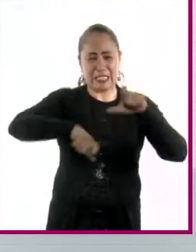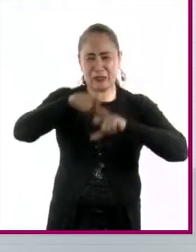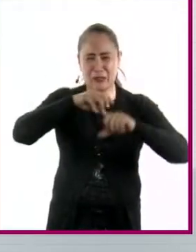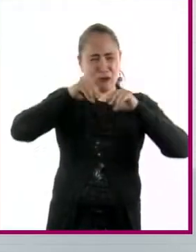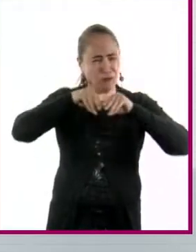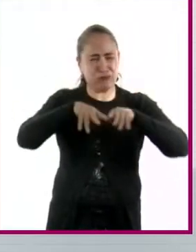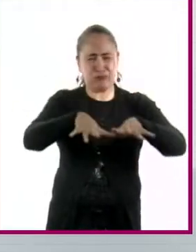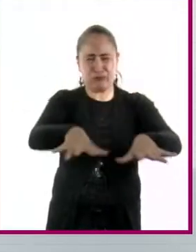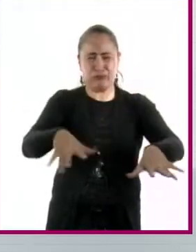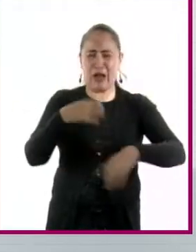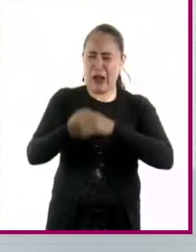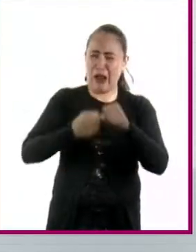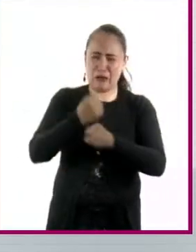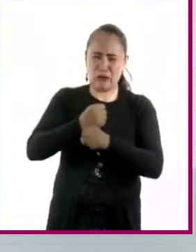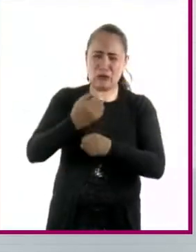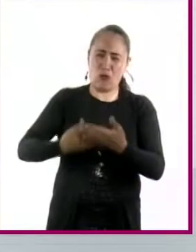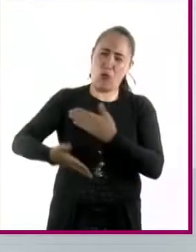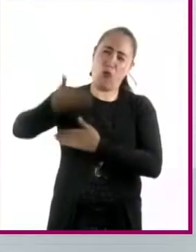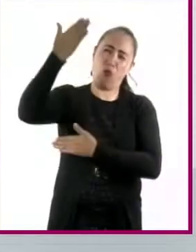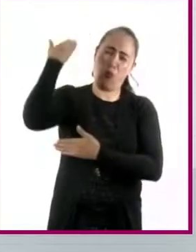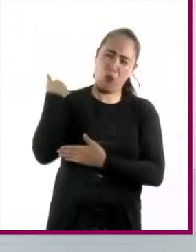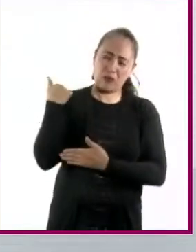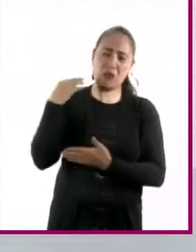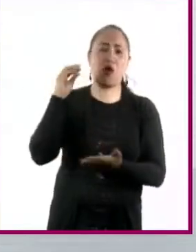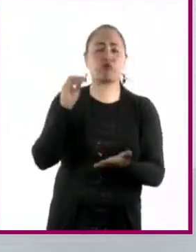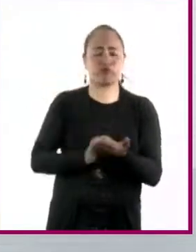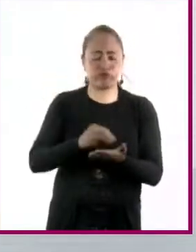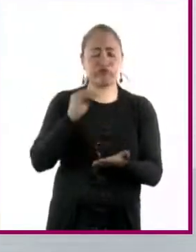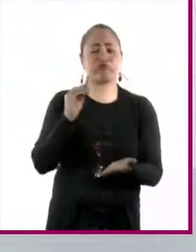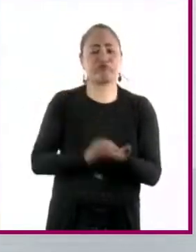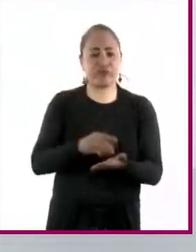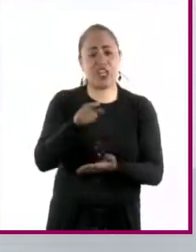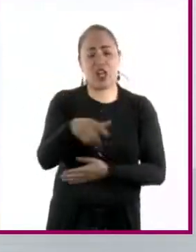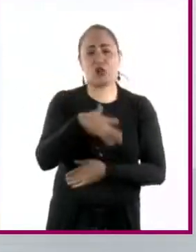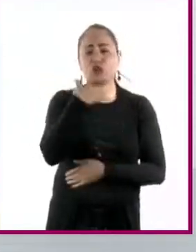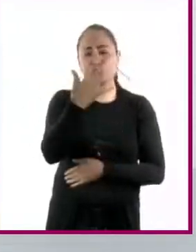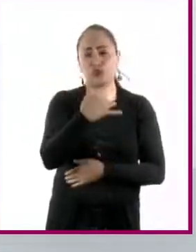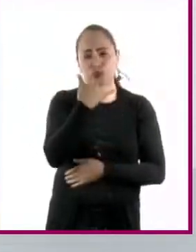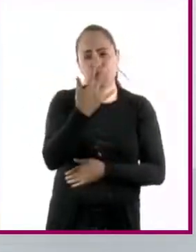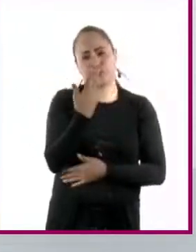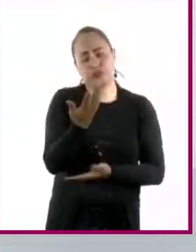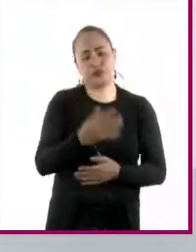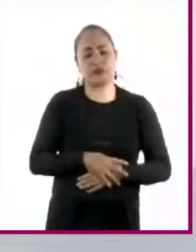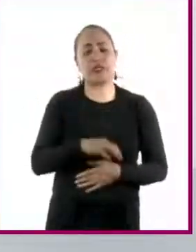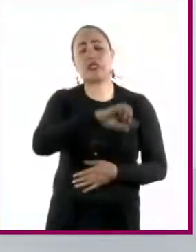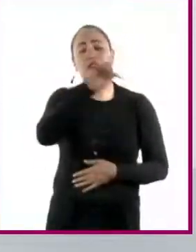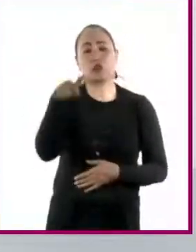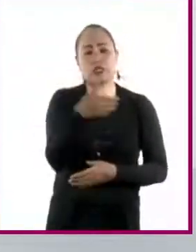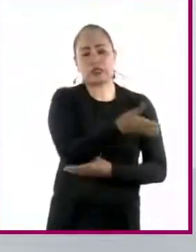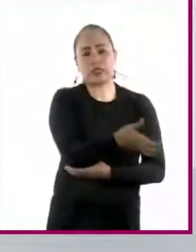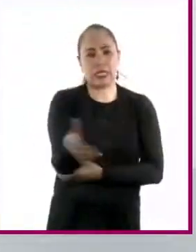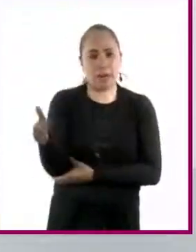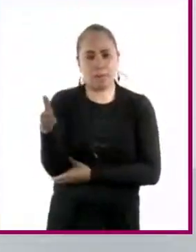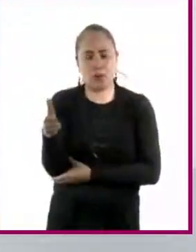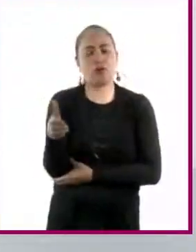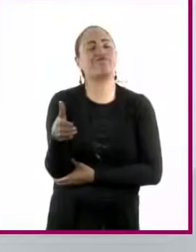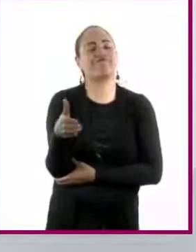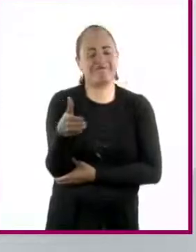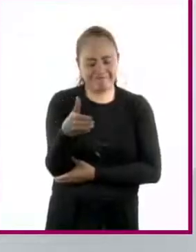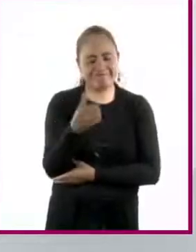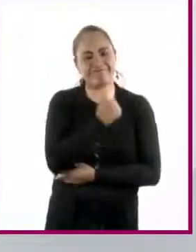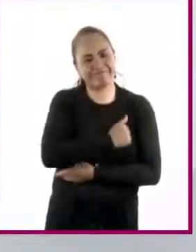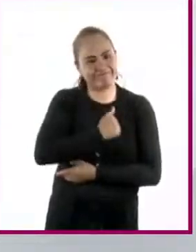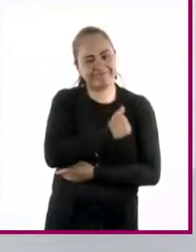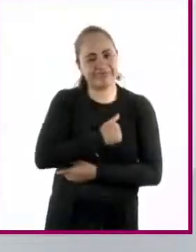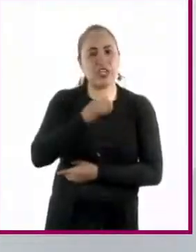se está en los ríos de Sonora. Después está la agricultura. Tristemente la agricultura se